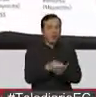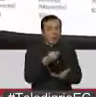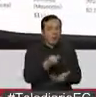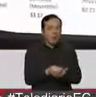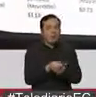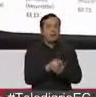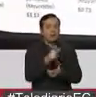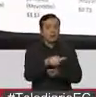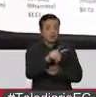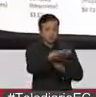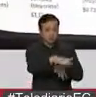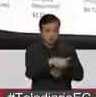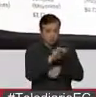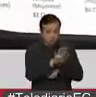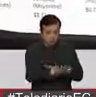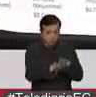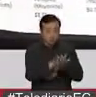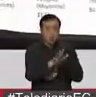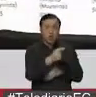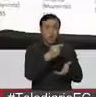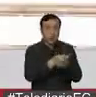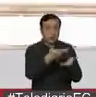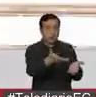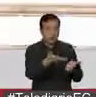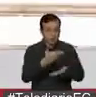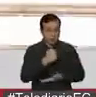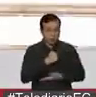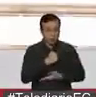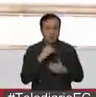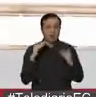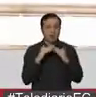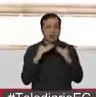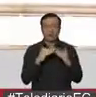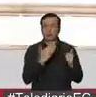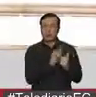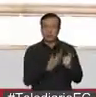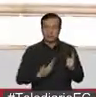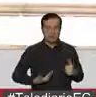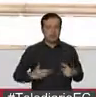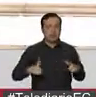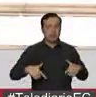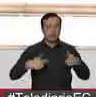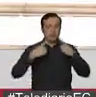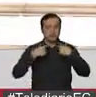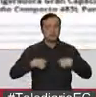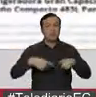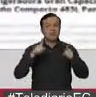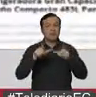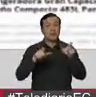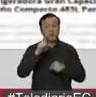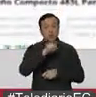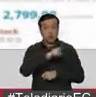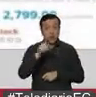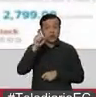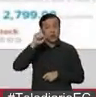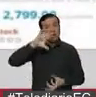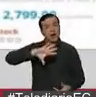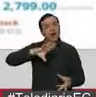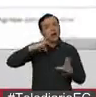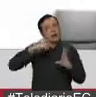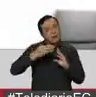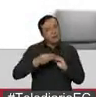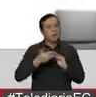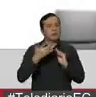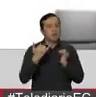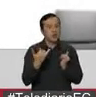productor y le puede llegar a su domicilio. El presidente Lenín Moreno dijo que los ciudadanos deben adaptarse a los cambios, al ritmo que